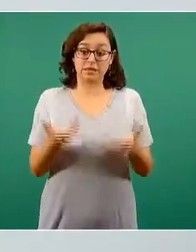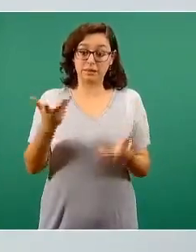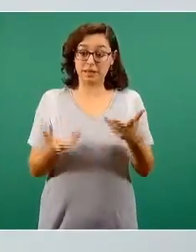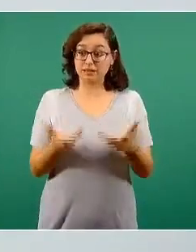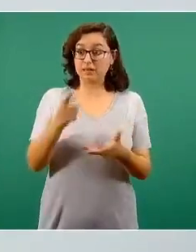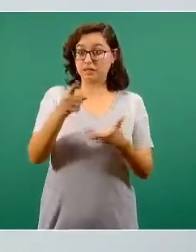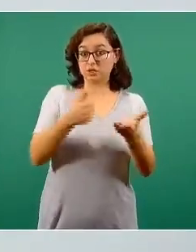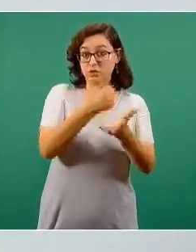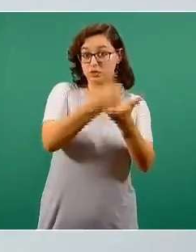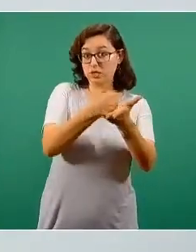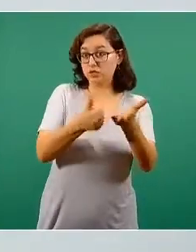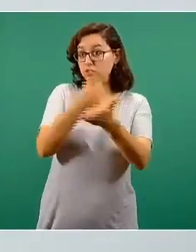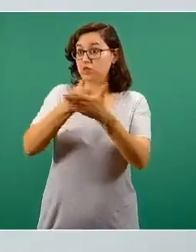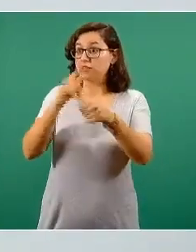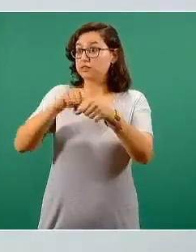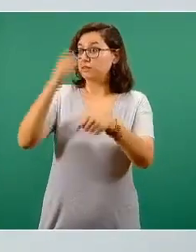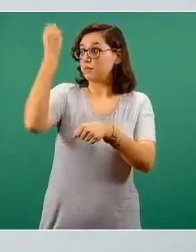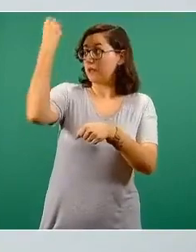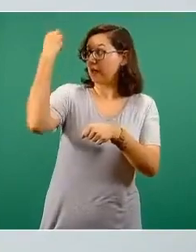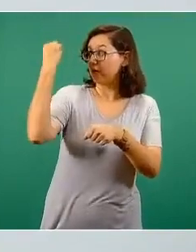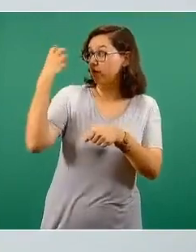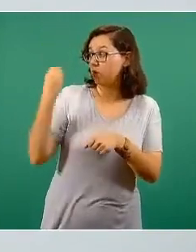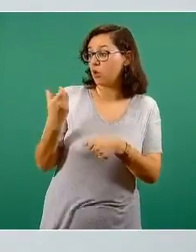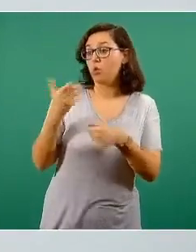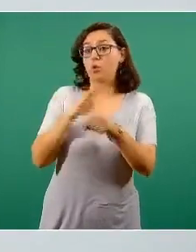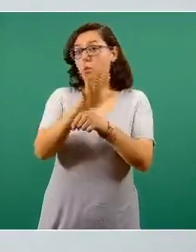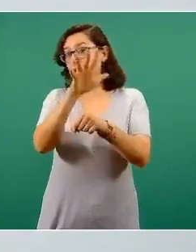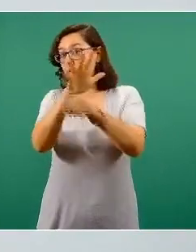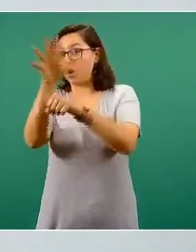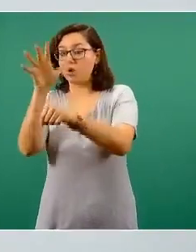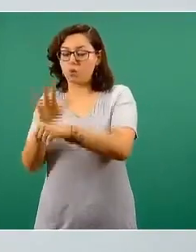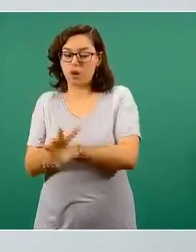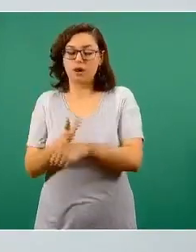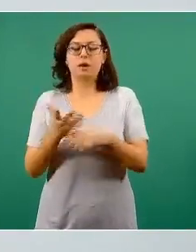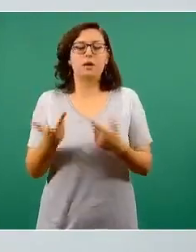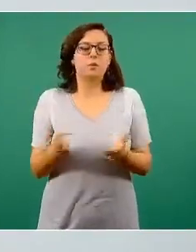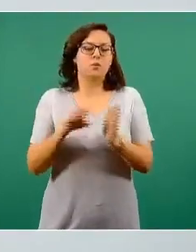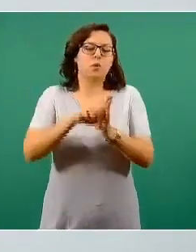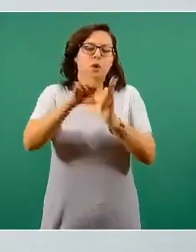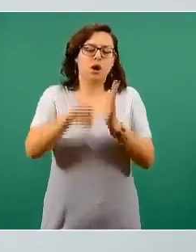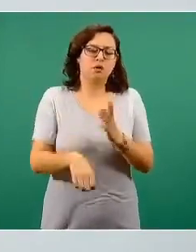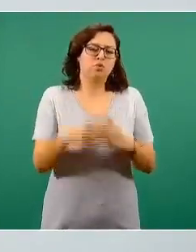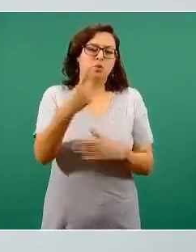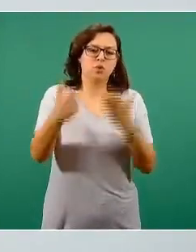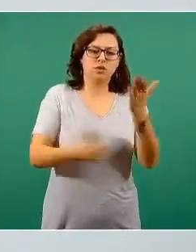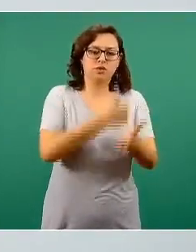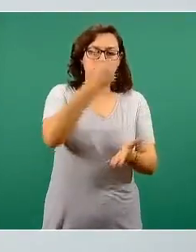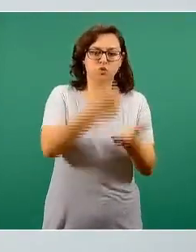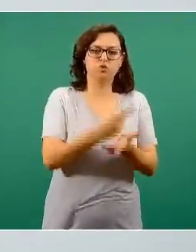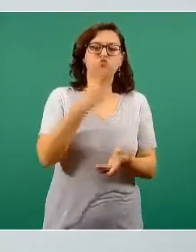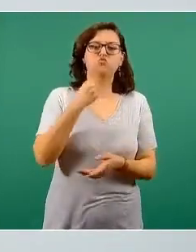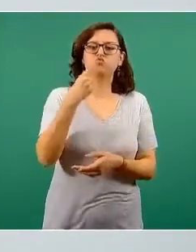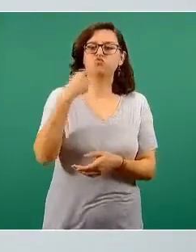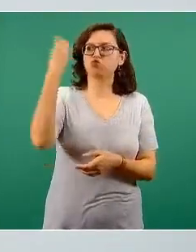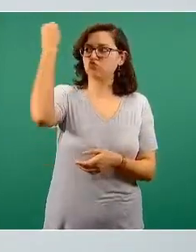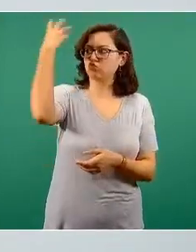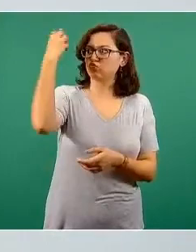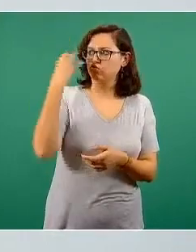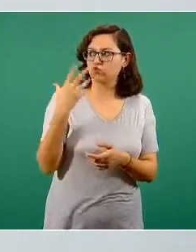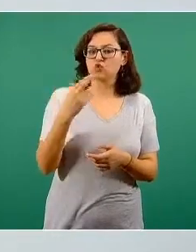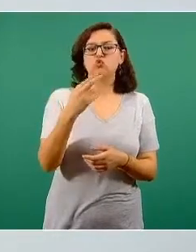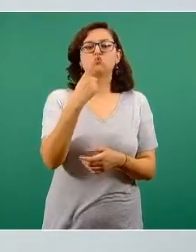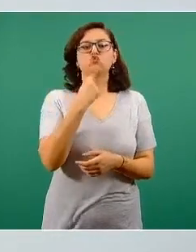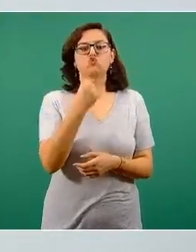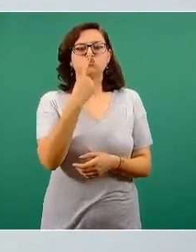acciones para que todavía los riesgos sean menores. Es decir, si tenemos una ciudad en semáforo rojo, las vías recreativas se